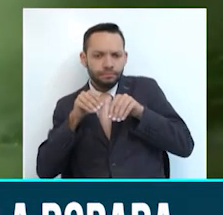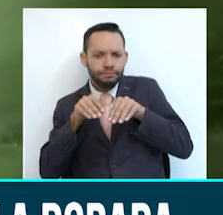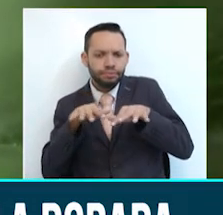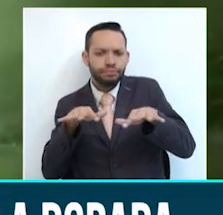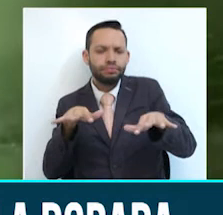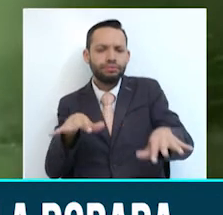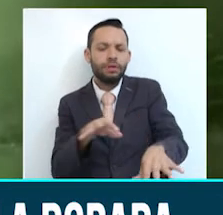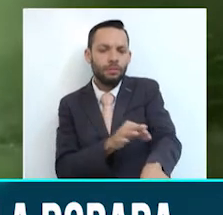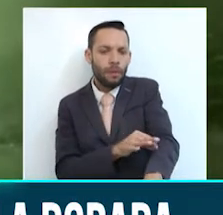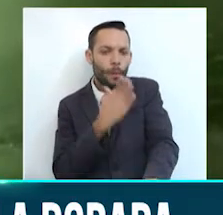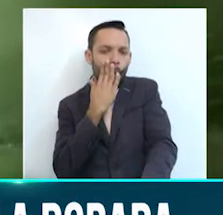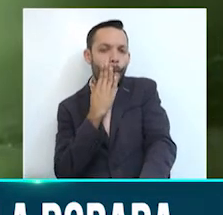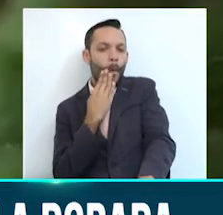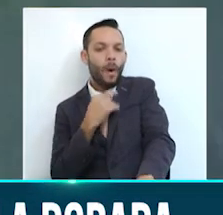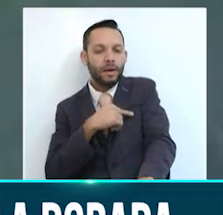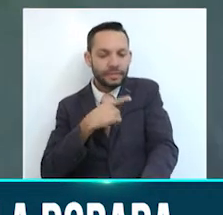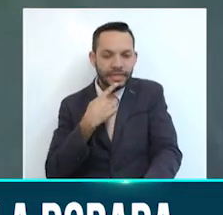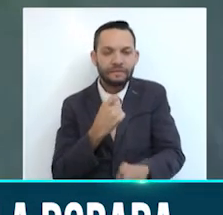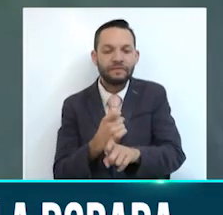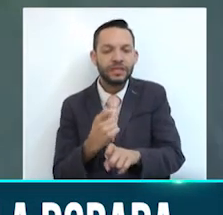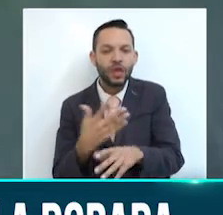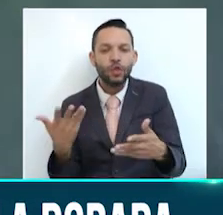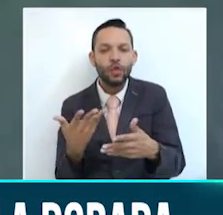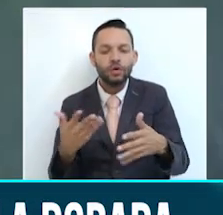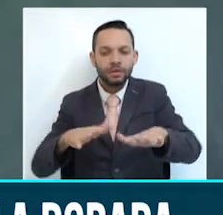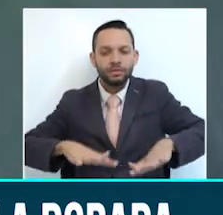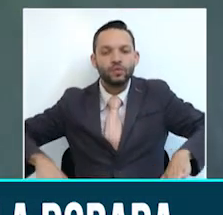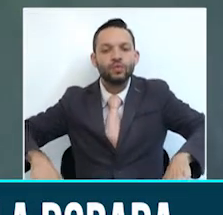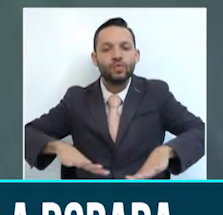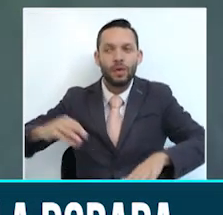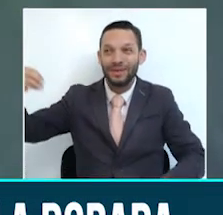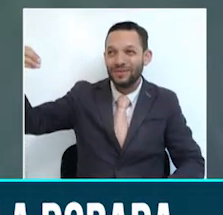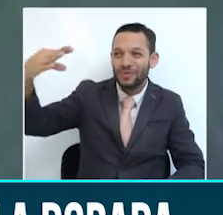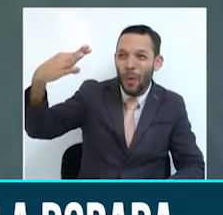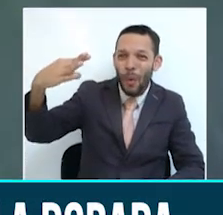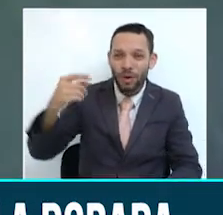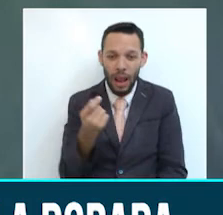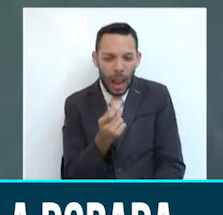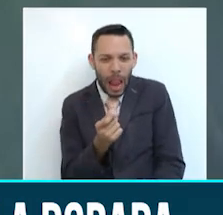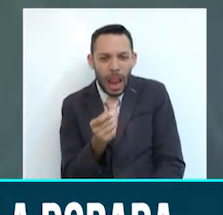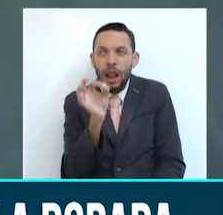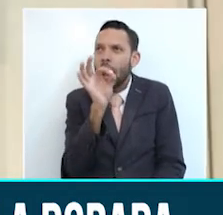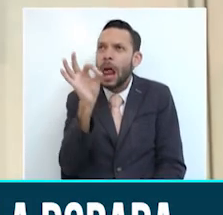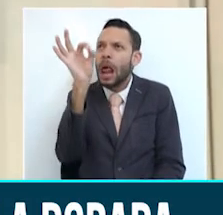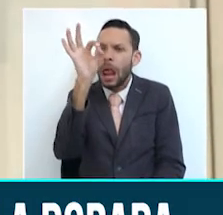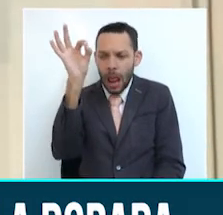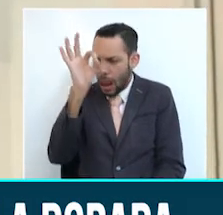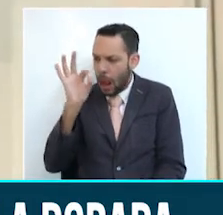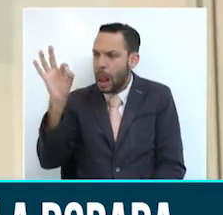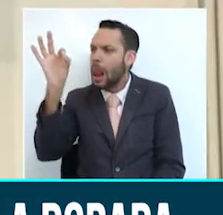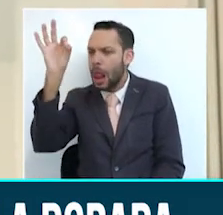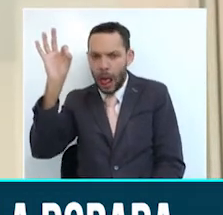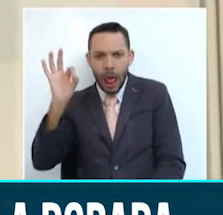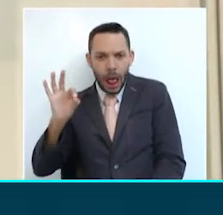en zonas con alta temperatura. El dengue es una enfermedad transmitida por vector, por un mosquito que despecie a ese